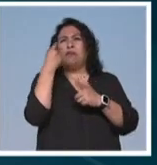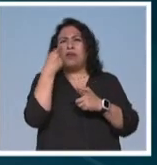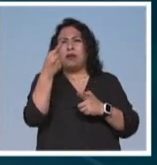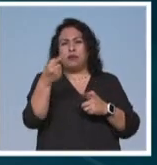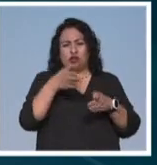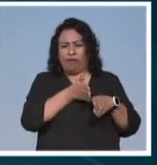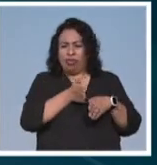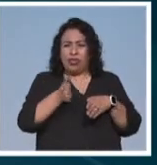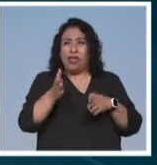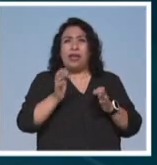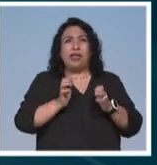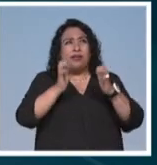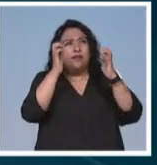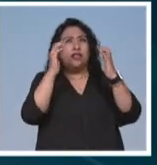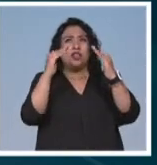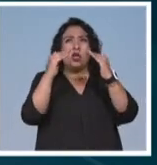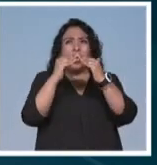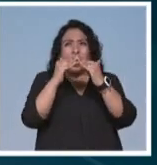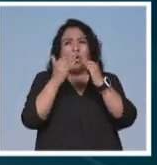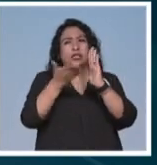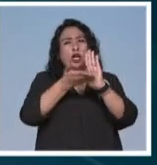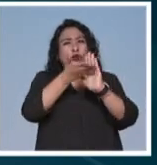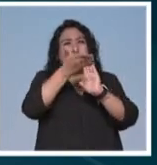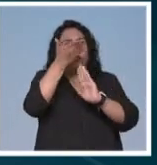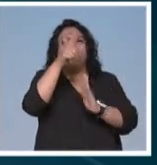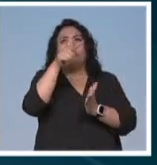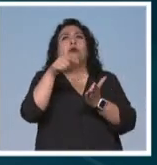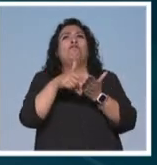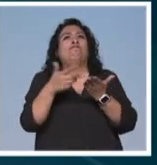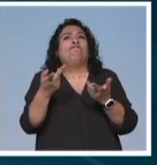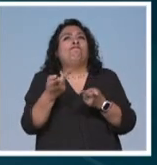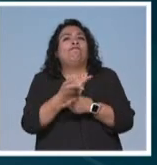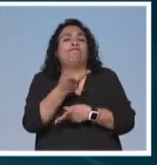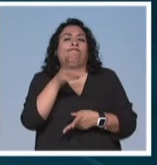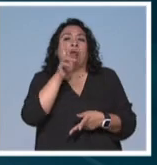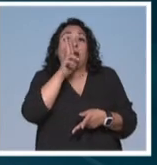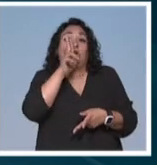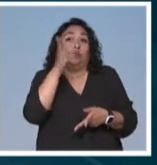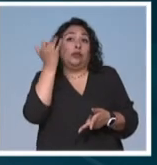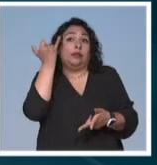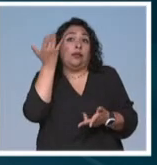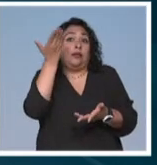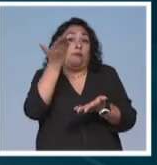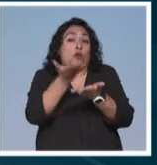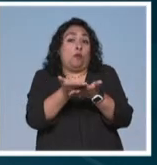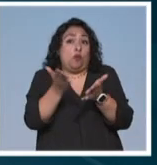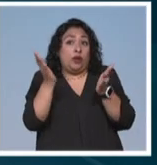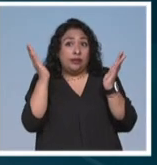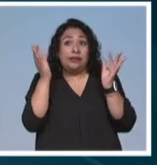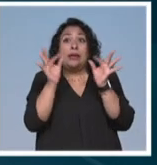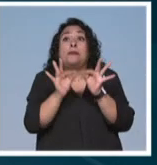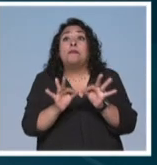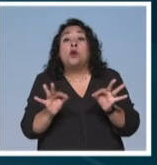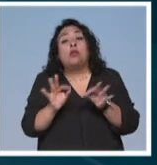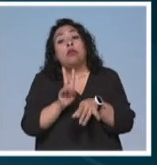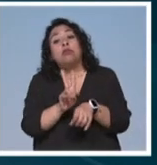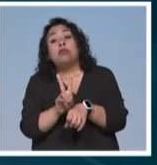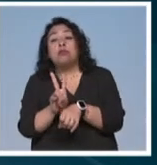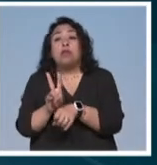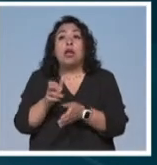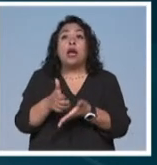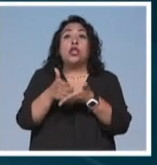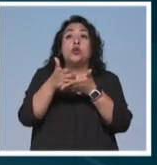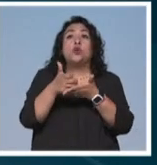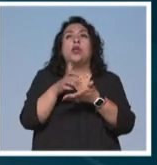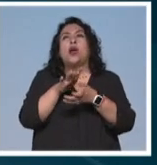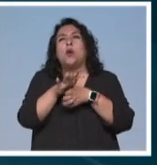la falla en los edificios, casas e infraestructura de la zona? La respuesta que proponen los expertos es que es fundamental el monitoreo con ayuda